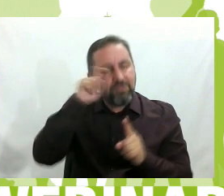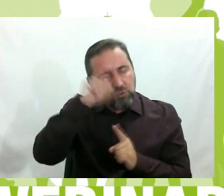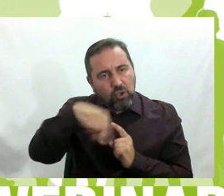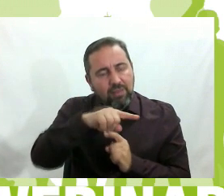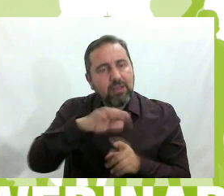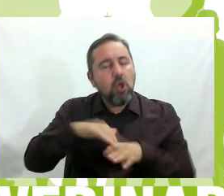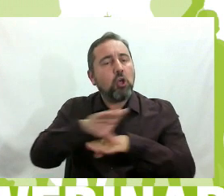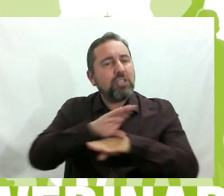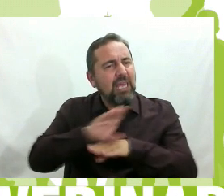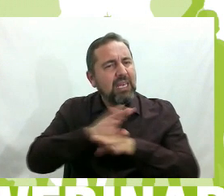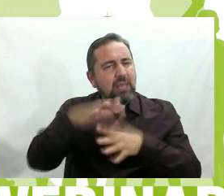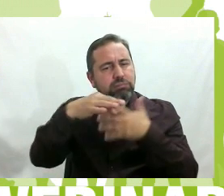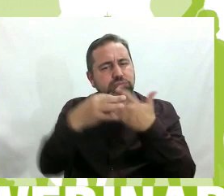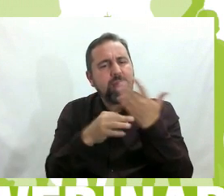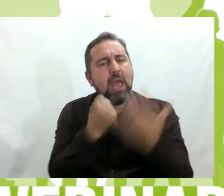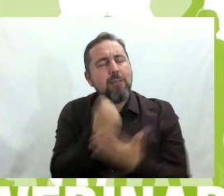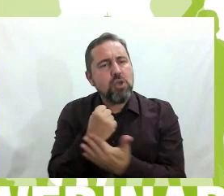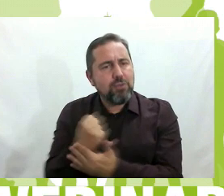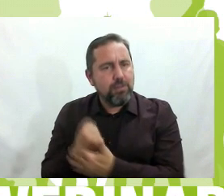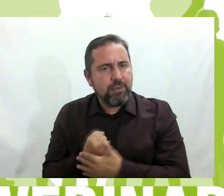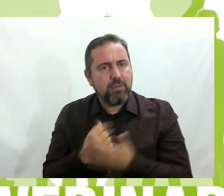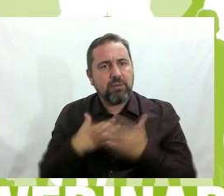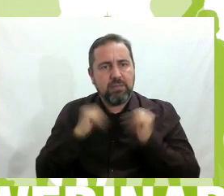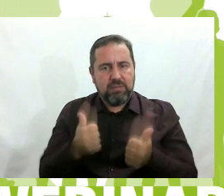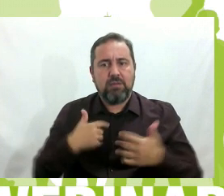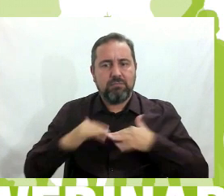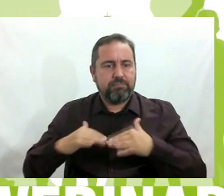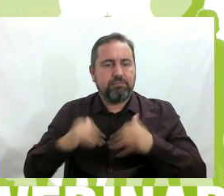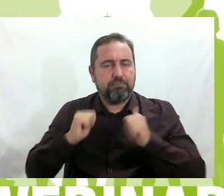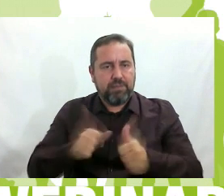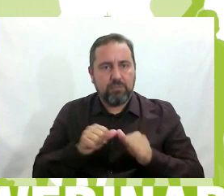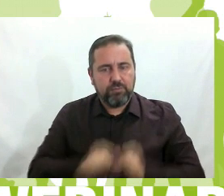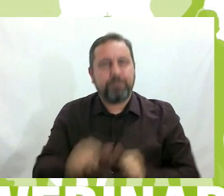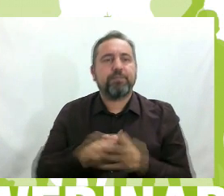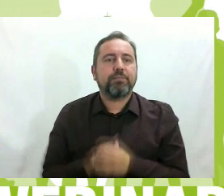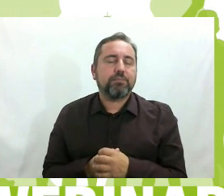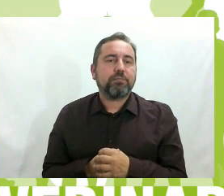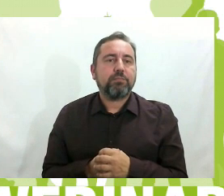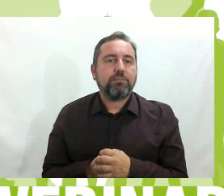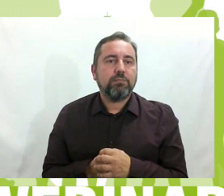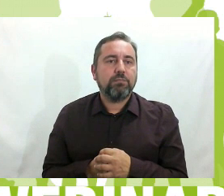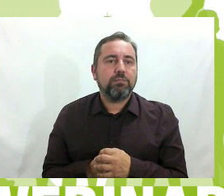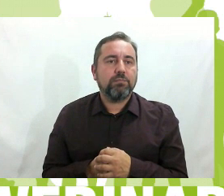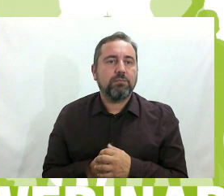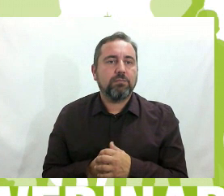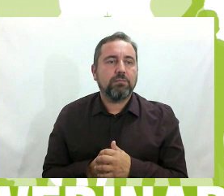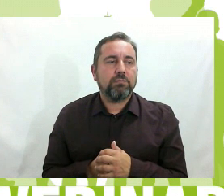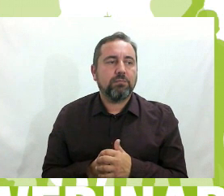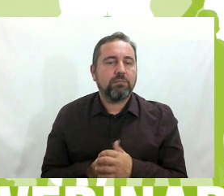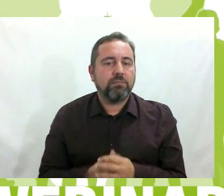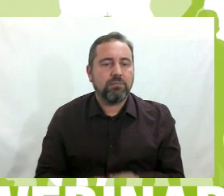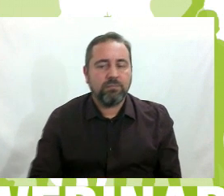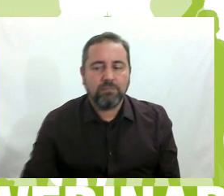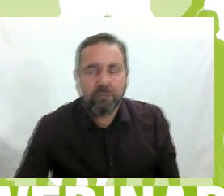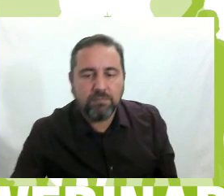consejería, bueno, todos los apoyos necesarios, arrancamos el viaje. Bueno, el viaje es un camino que hacemos todos juntos y que